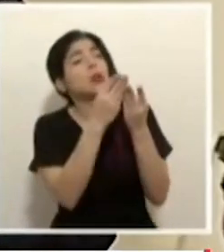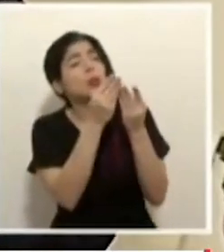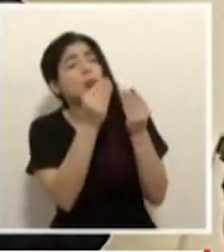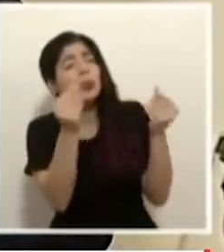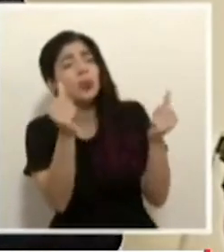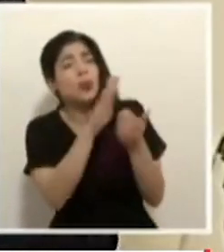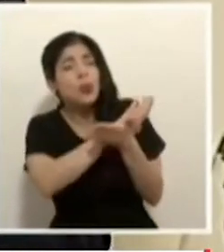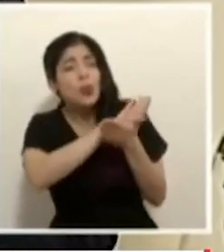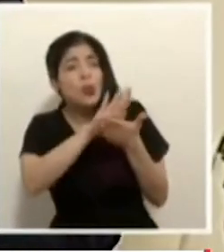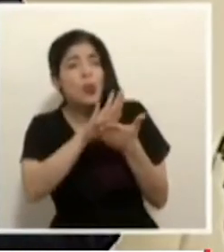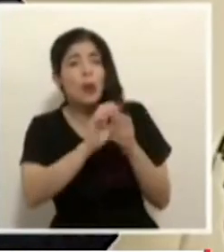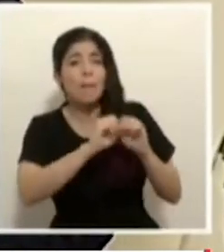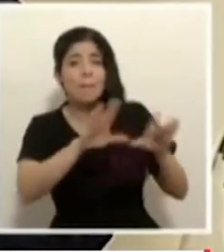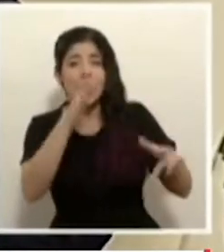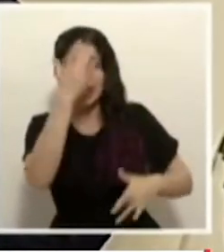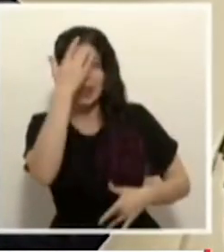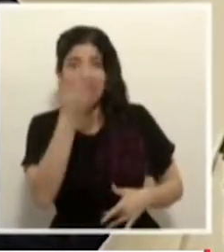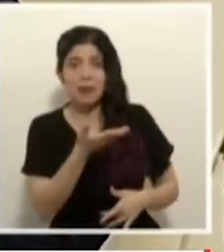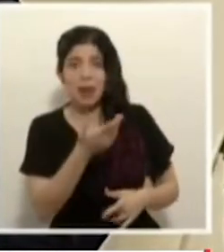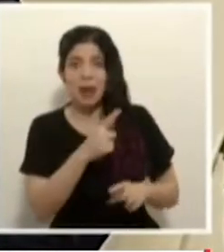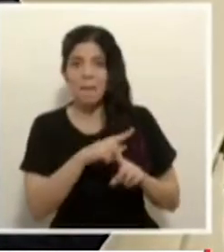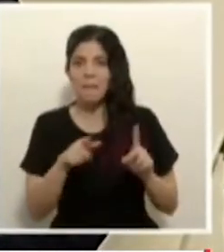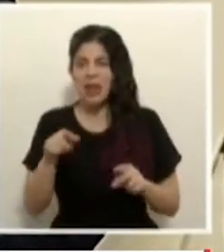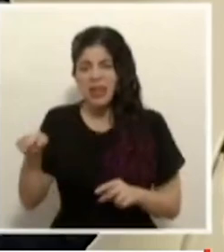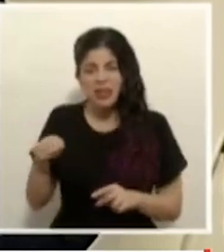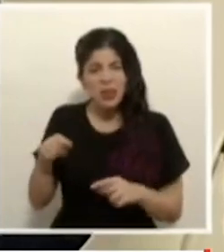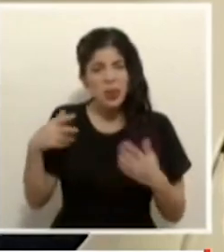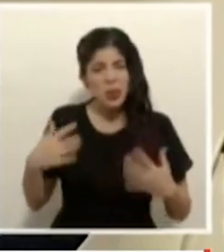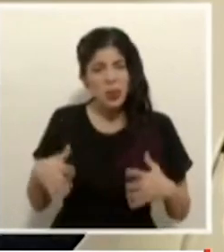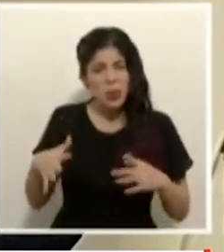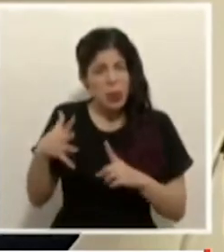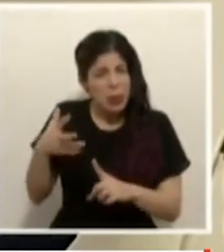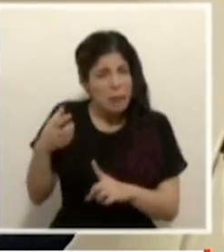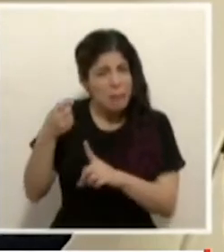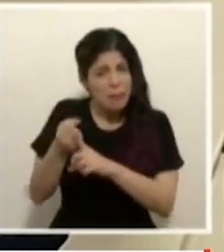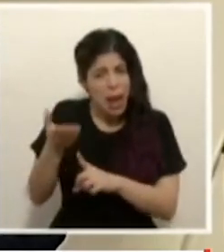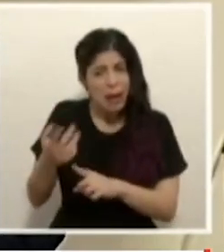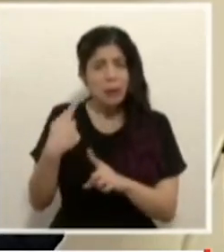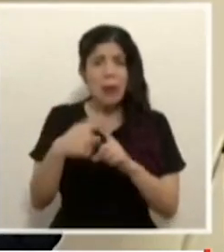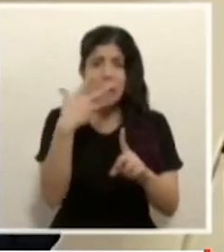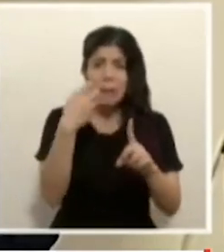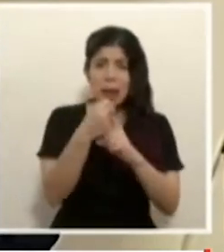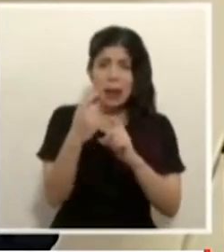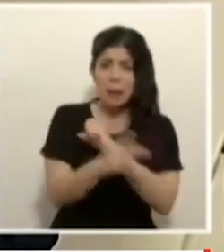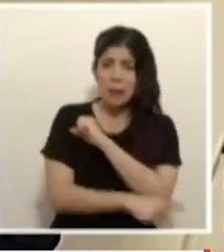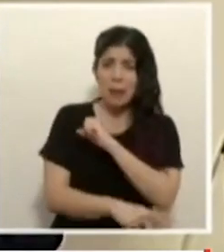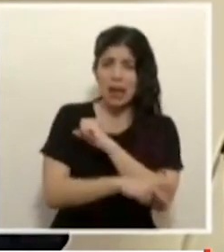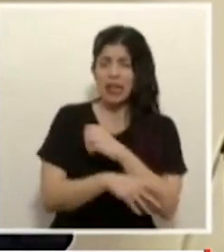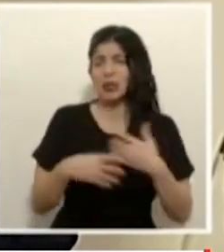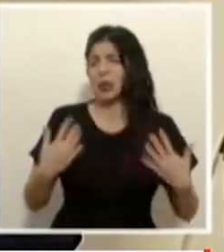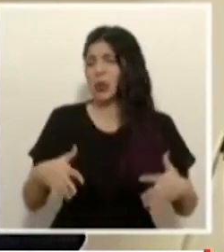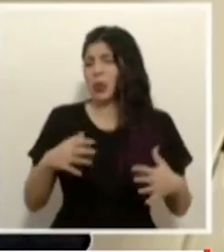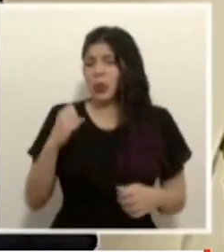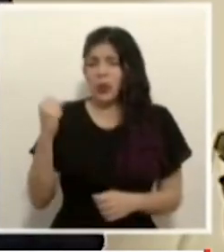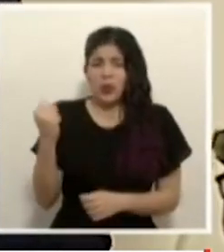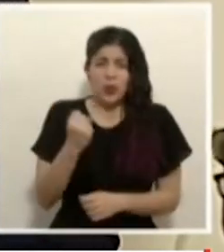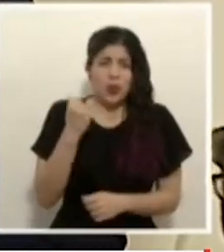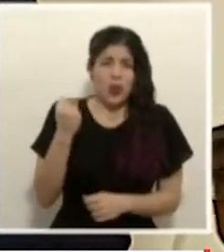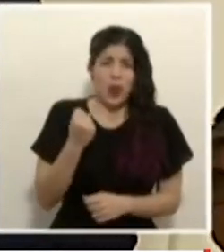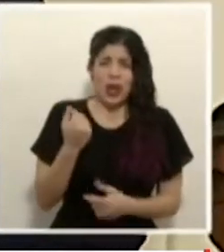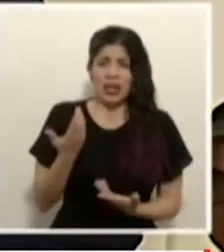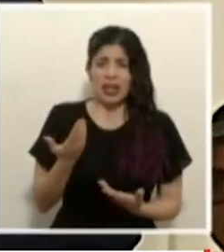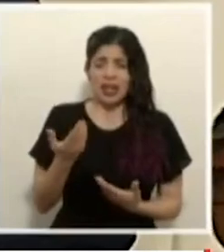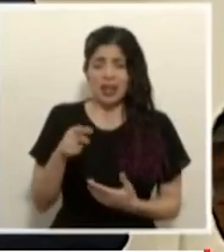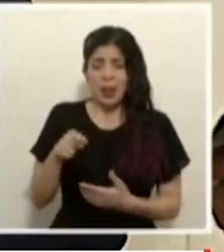y sería una opción pero el golpe para nuestro sector y para nuestro país sería durísimo desde el punto de